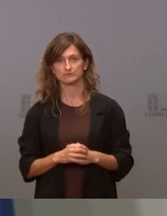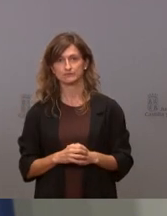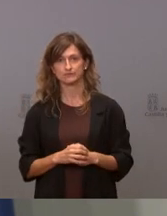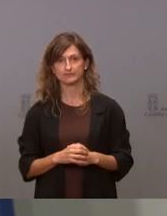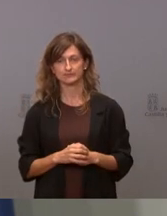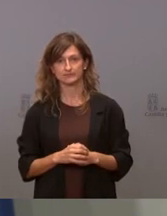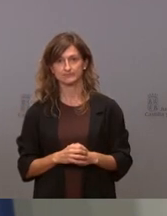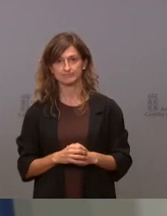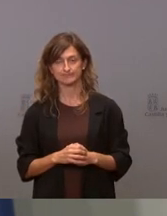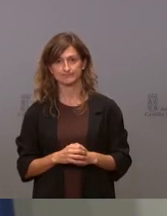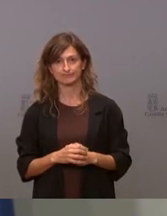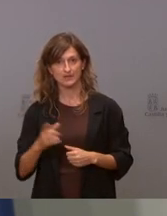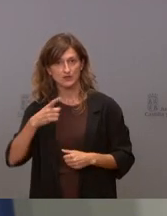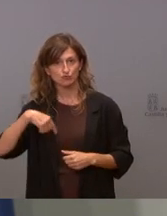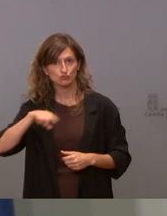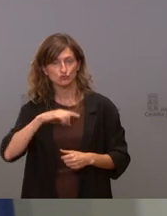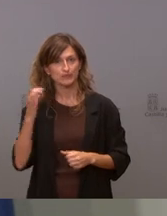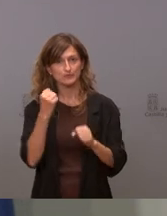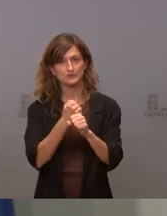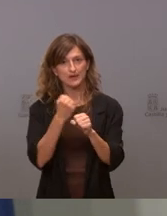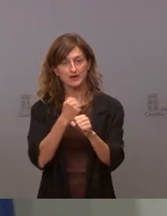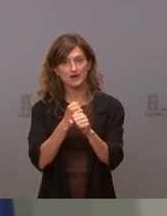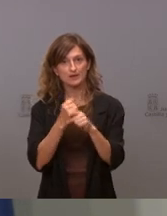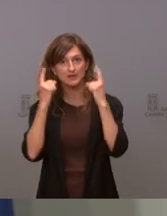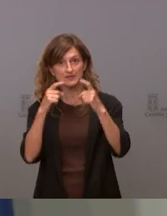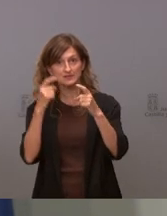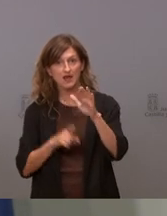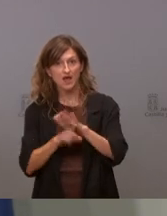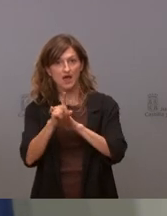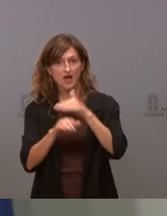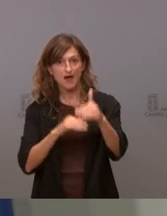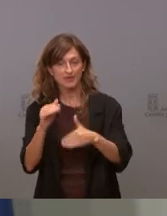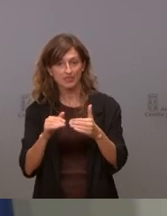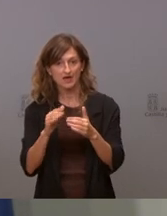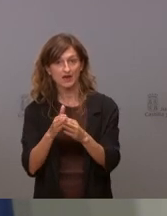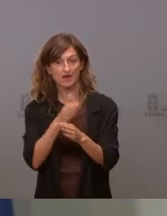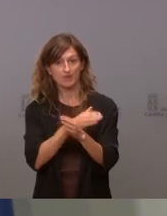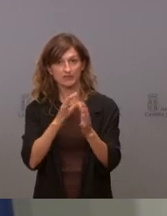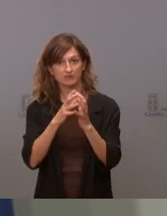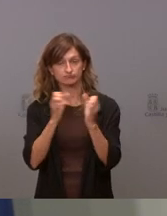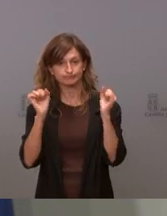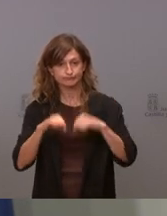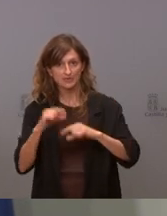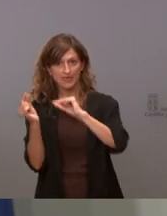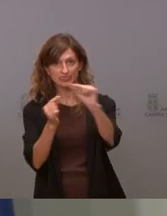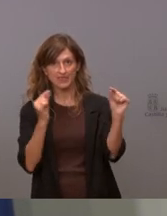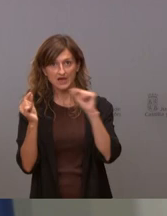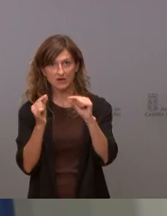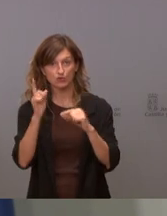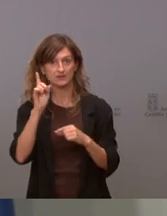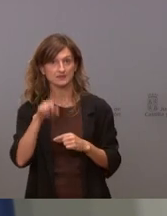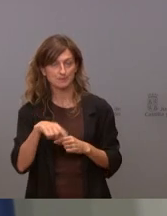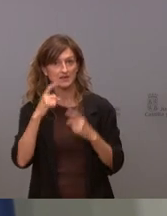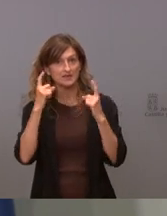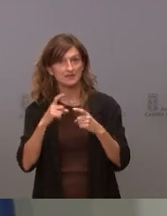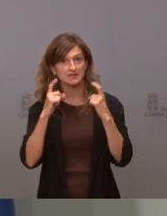Lo que tenemos es que trabajar para intentar avanzar desde el consenso, desde el diálogo y evitando en la medida de lo